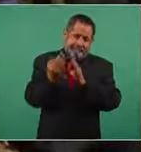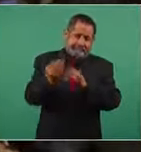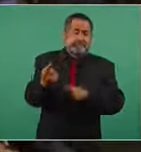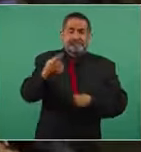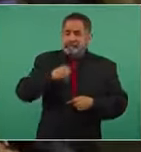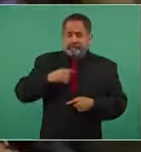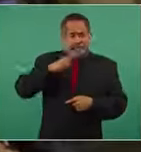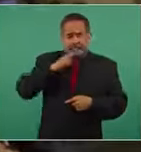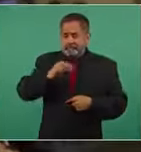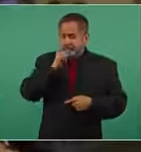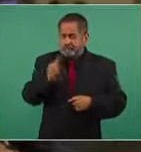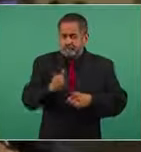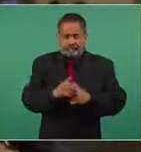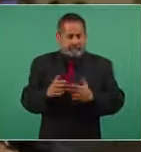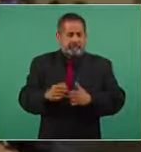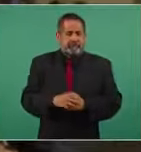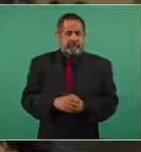respuesta.